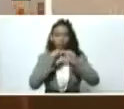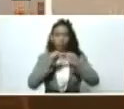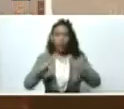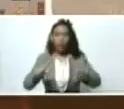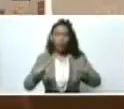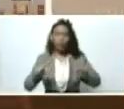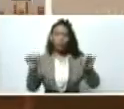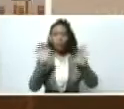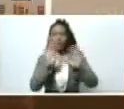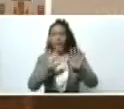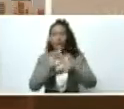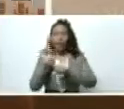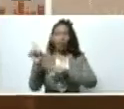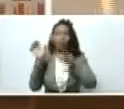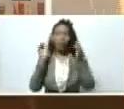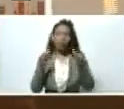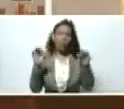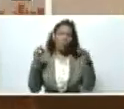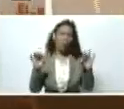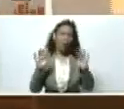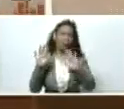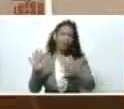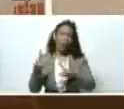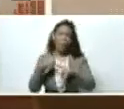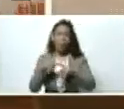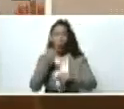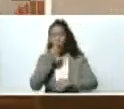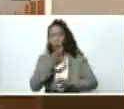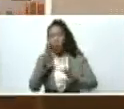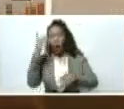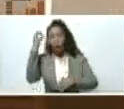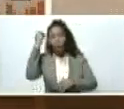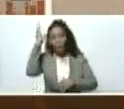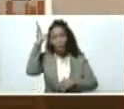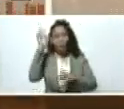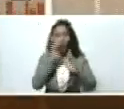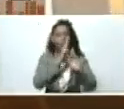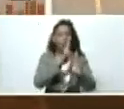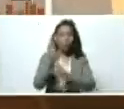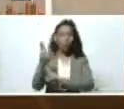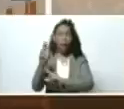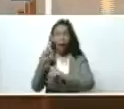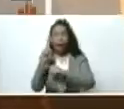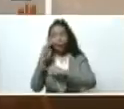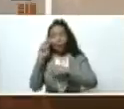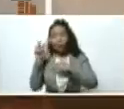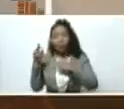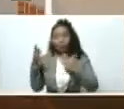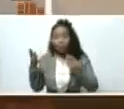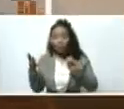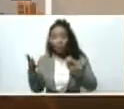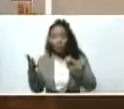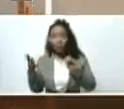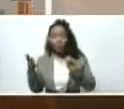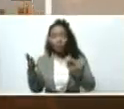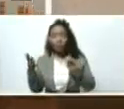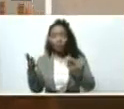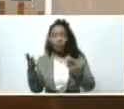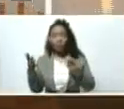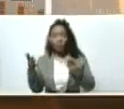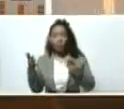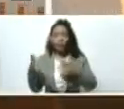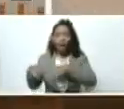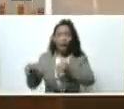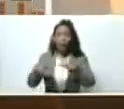ya es parte de la normalidad, pero bueno, tenemos capacidad de respuesta. Eso que usted está viendo ahí, presidente, es la zona